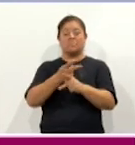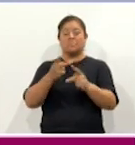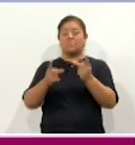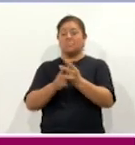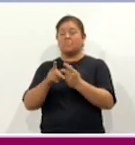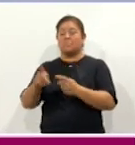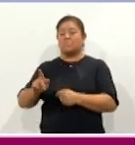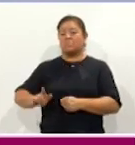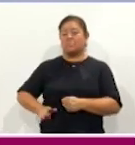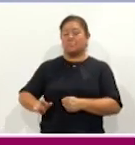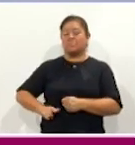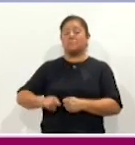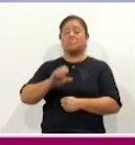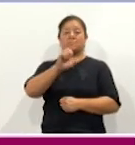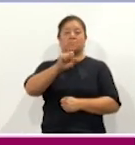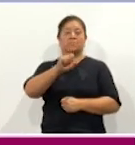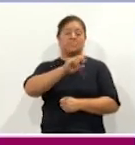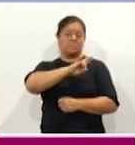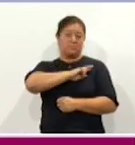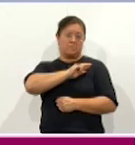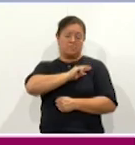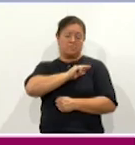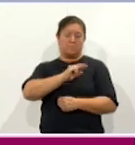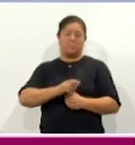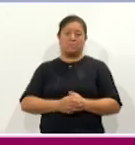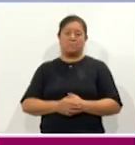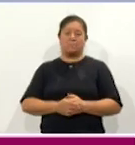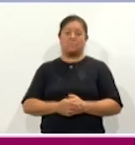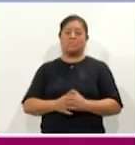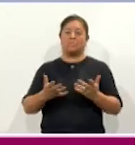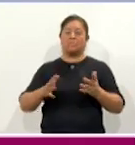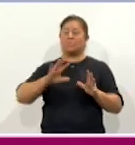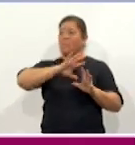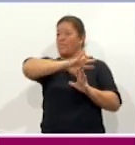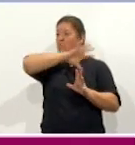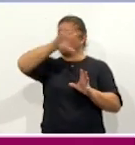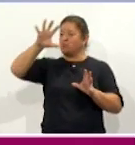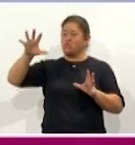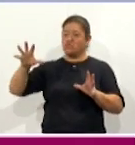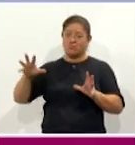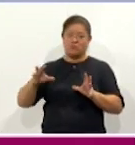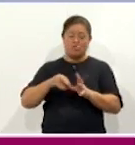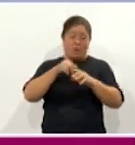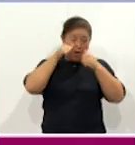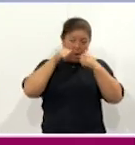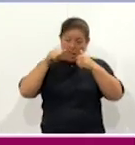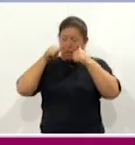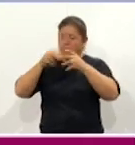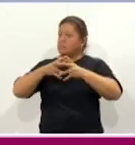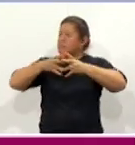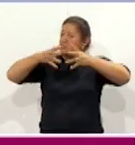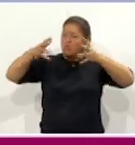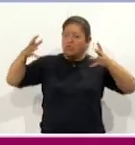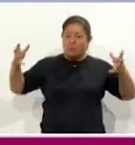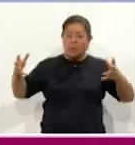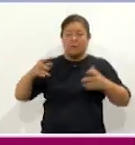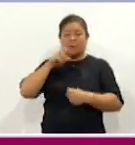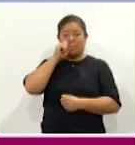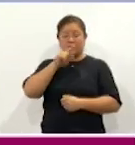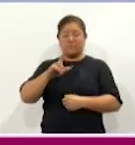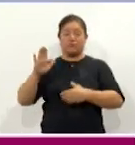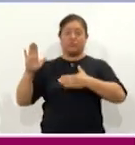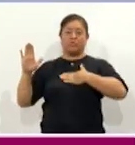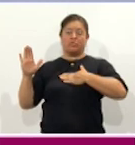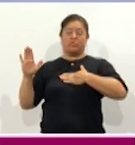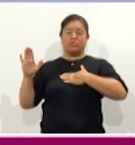públicos y 60 privados. Es decir, el universo de atención es enorme, como enorme también es nuestro compromiso